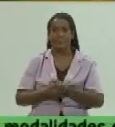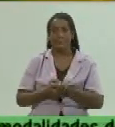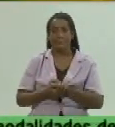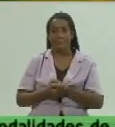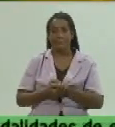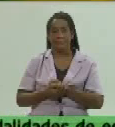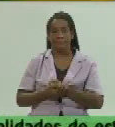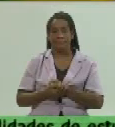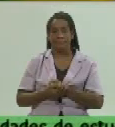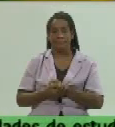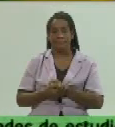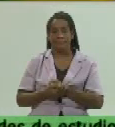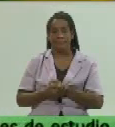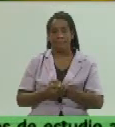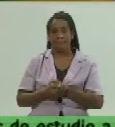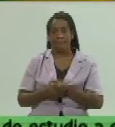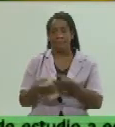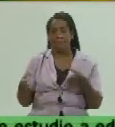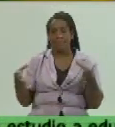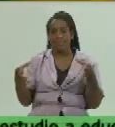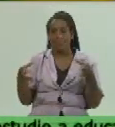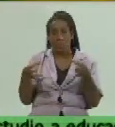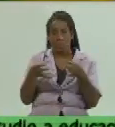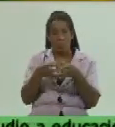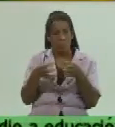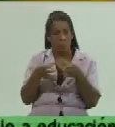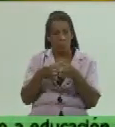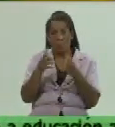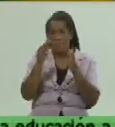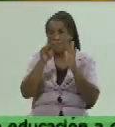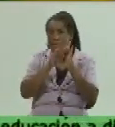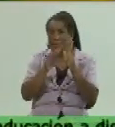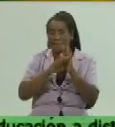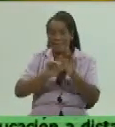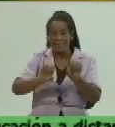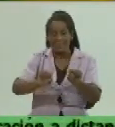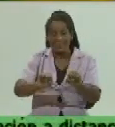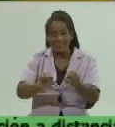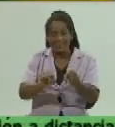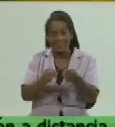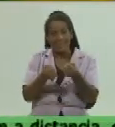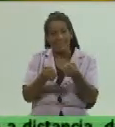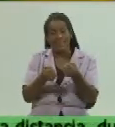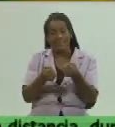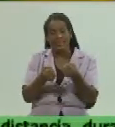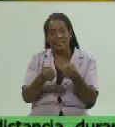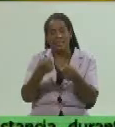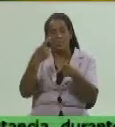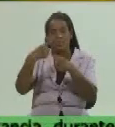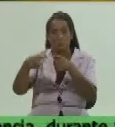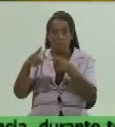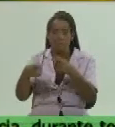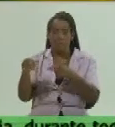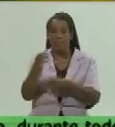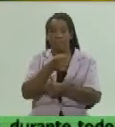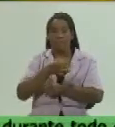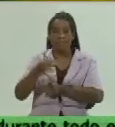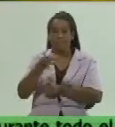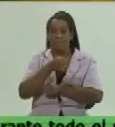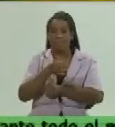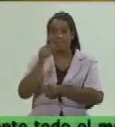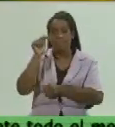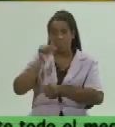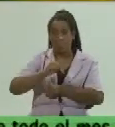de de estas que hay que hacerlas también en el resto de los municipios hoy